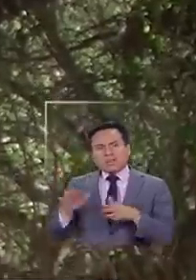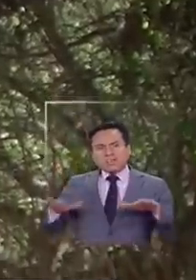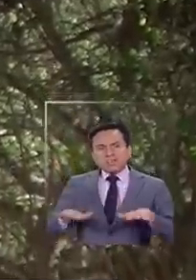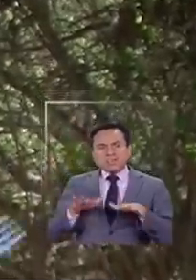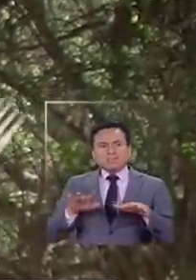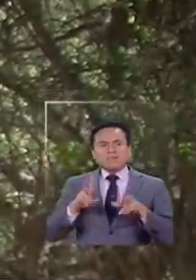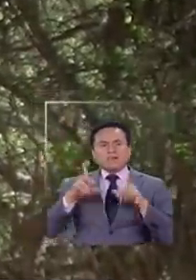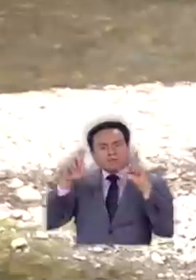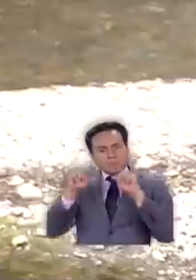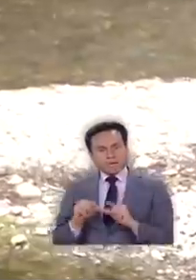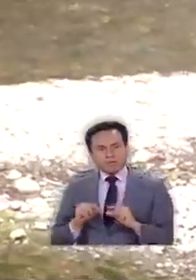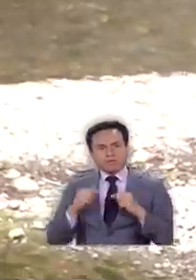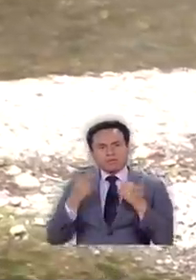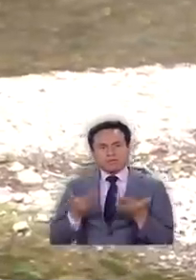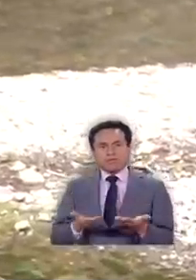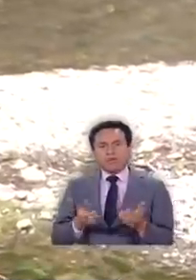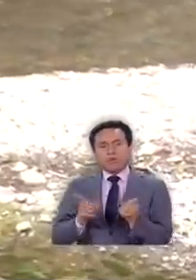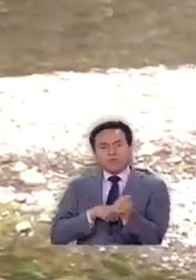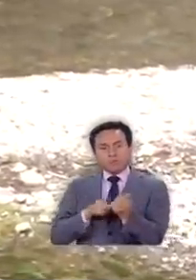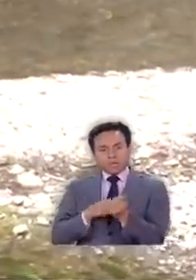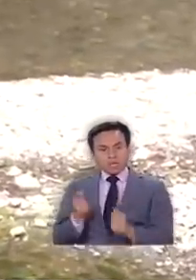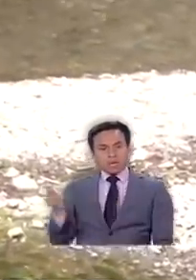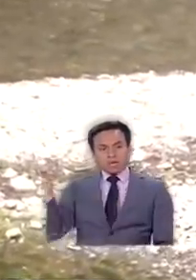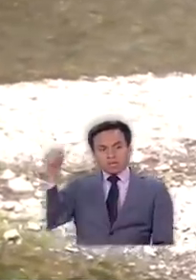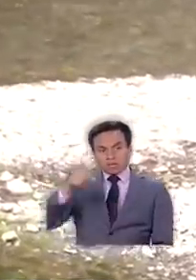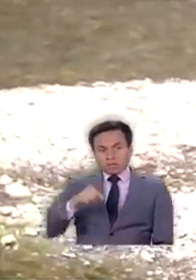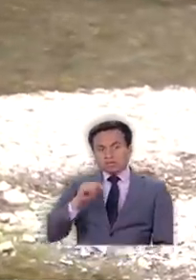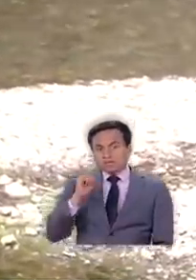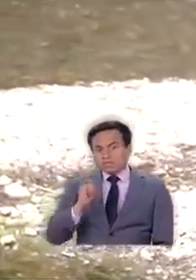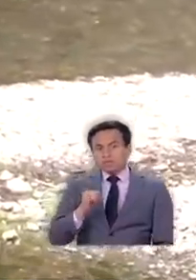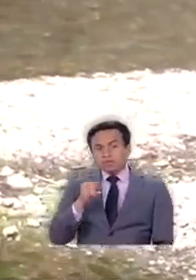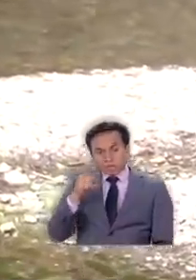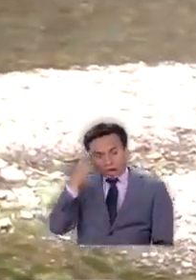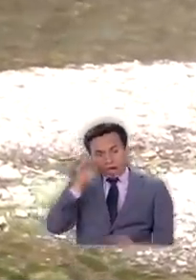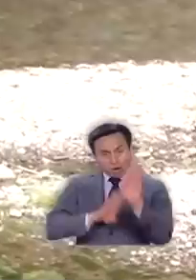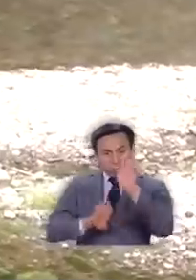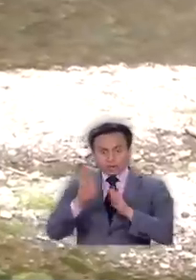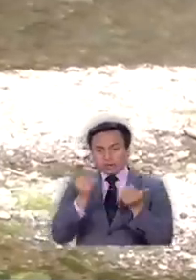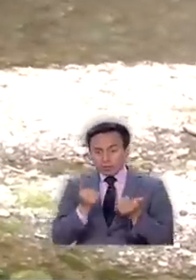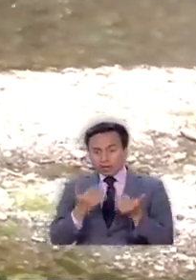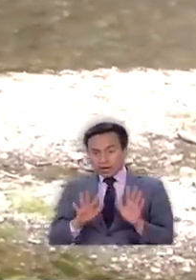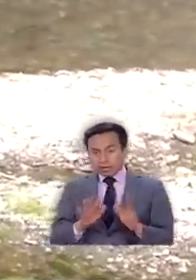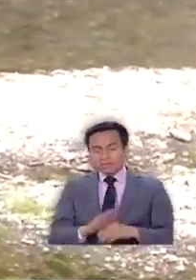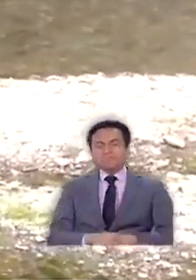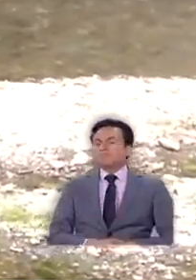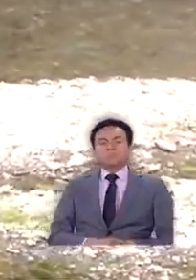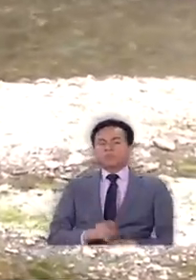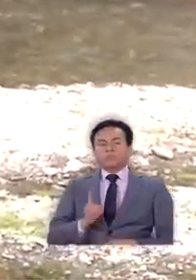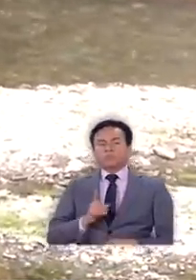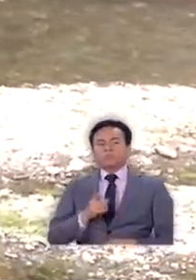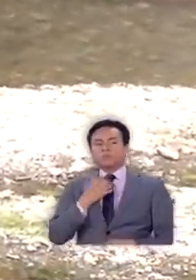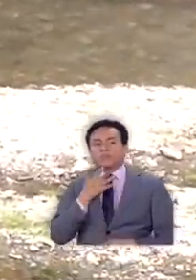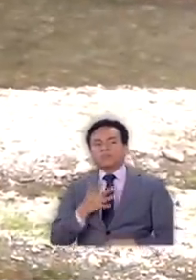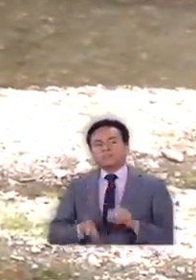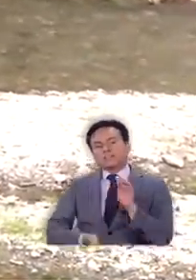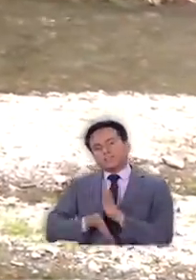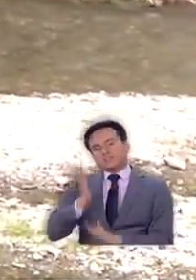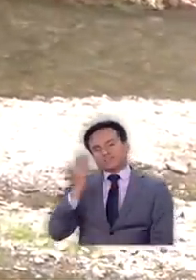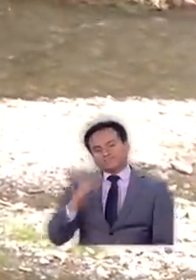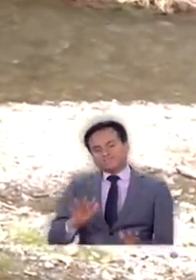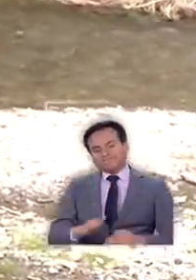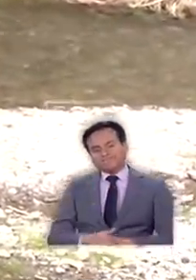poco menos tedioso con esto. ¿Hablas con tu familia hoy acá? Sí, en momento sí. ¿Y has tomado los recuerdos necesarios? No, porque salimos.